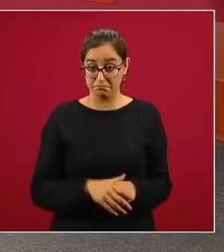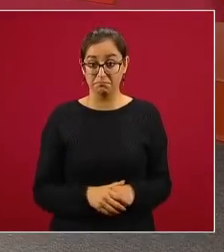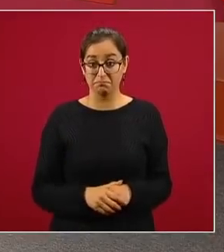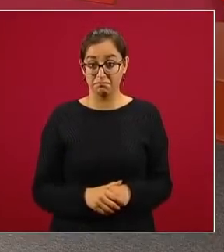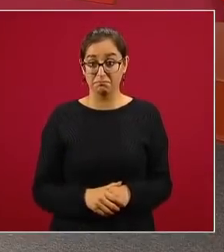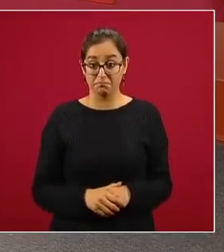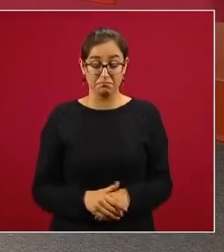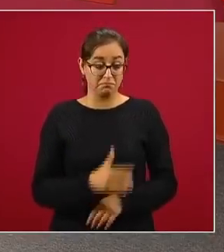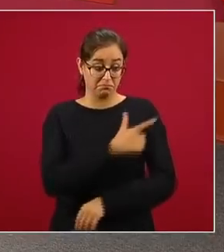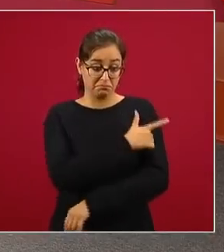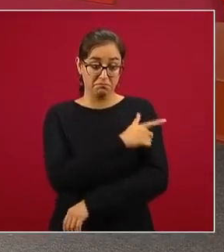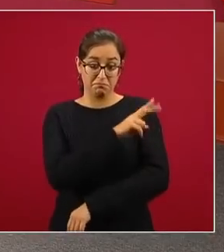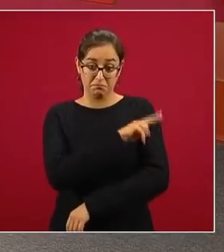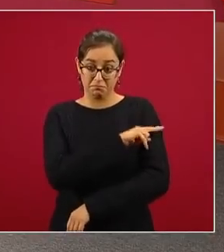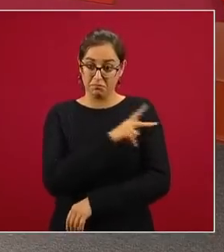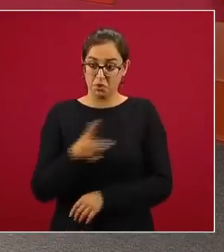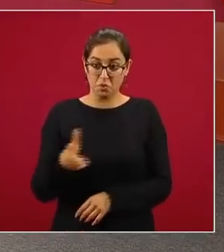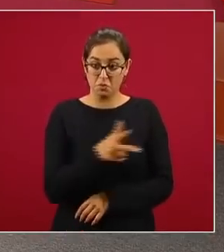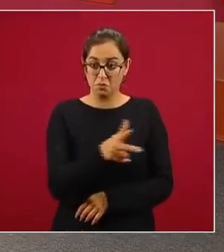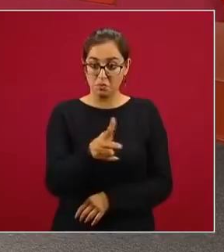De los manifestantes.